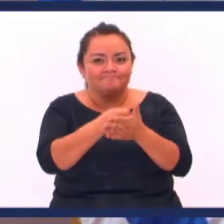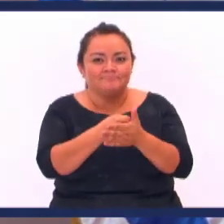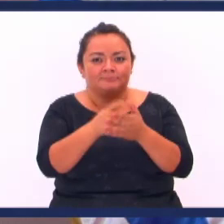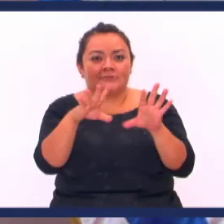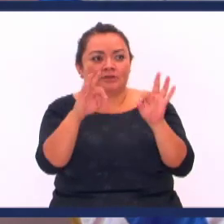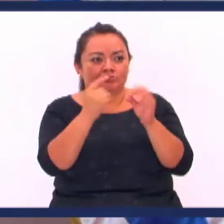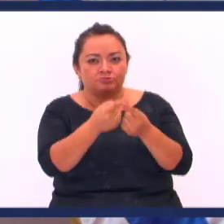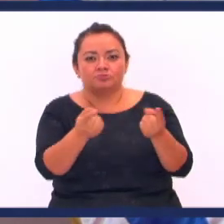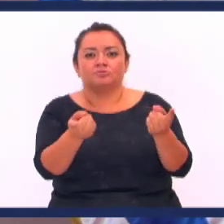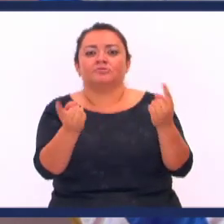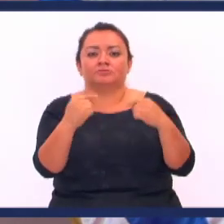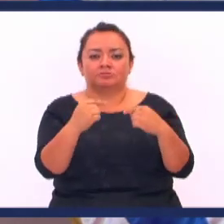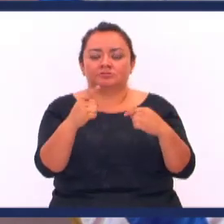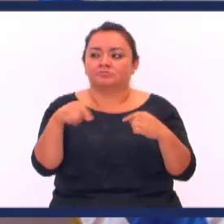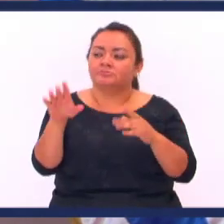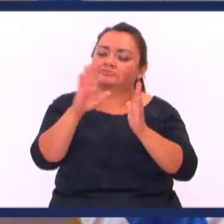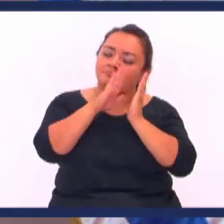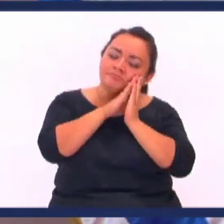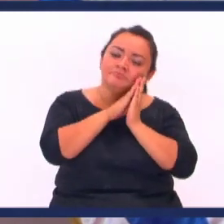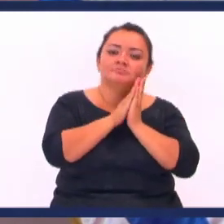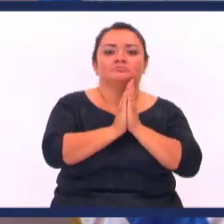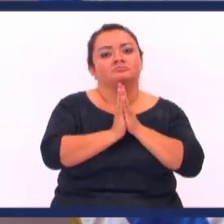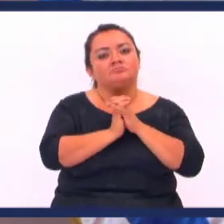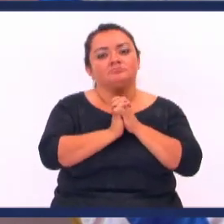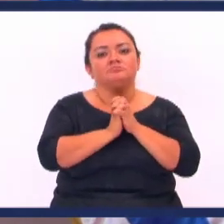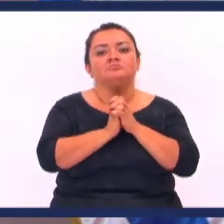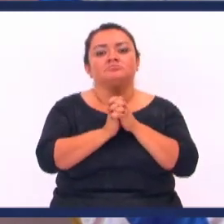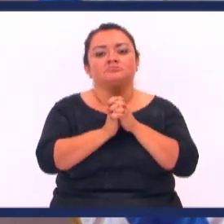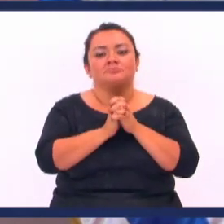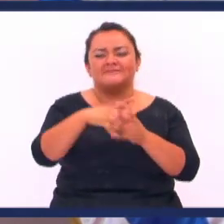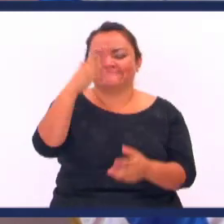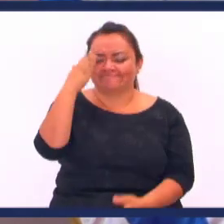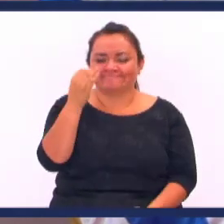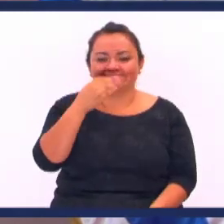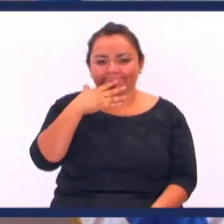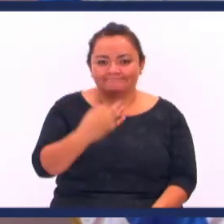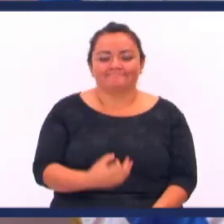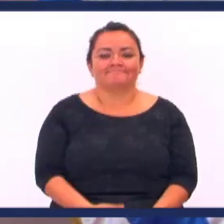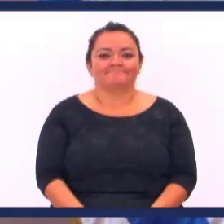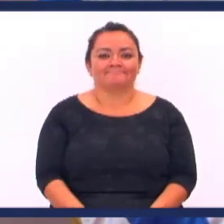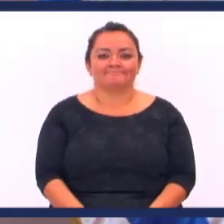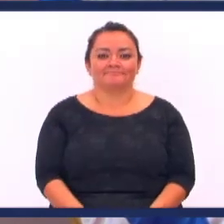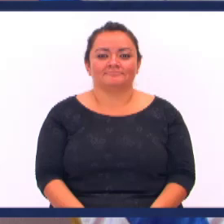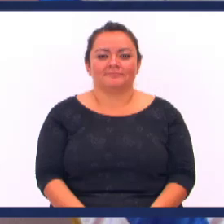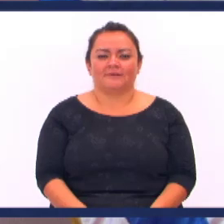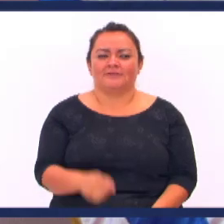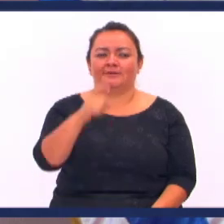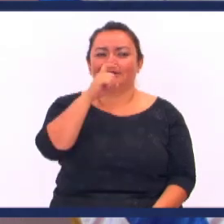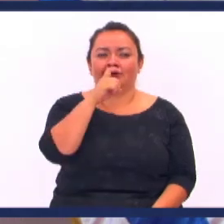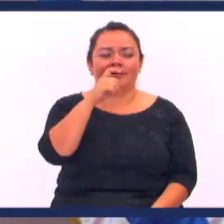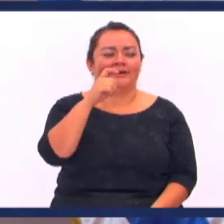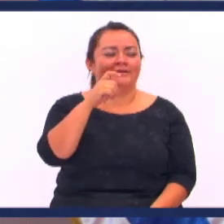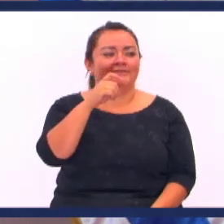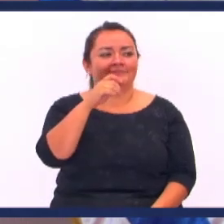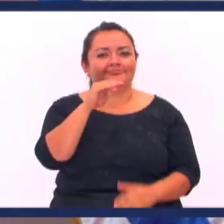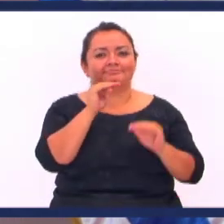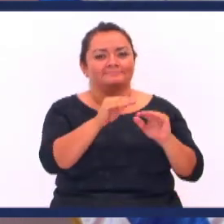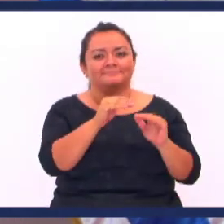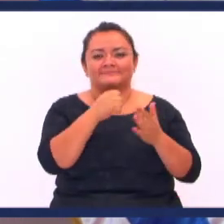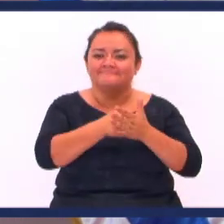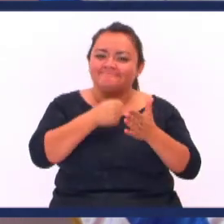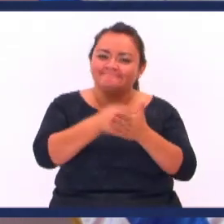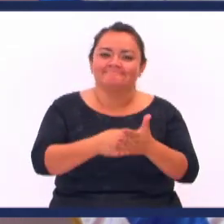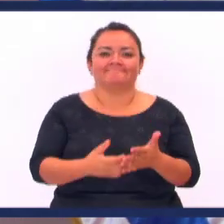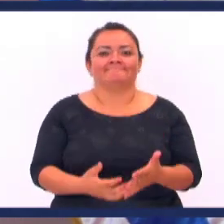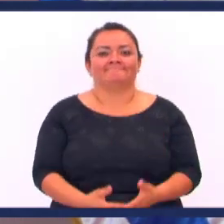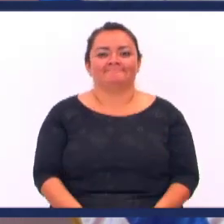Que muchos han hecho Mientras otros duermen Créame lo que le digo Uno de padre agradece Cuando un hijo hace el esfuerzo